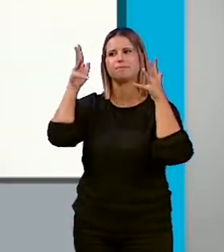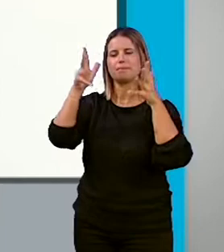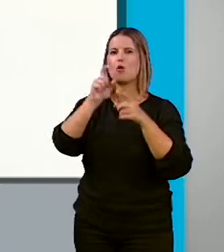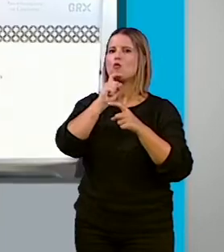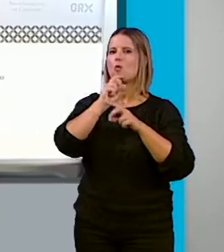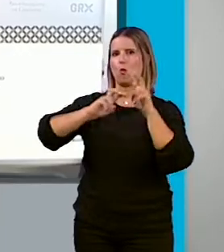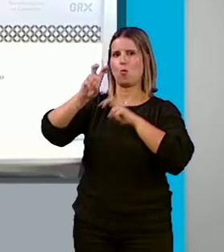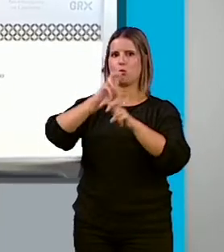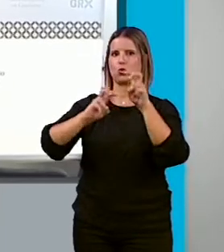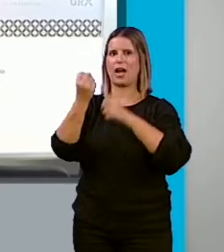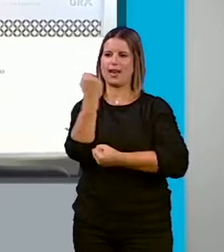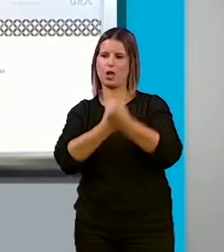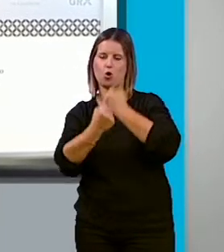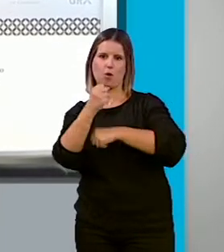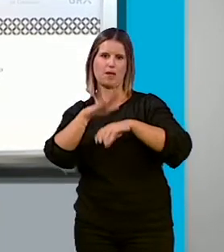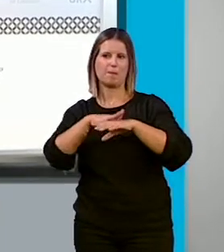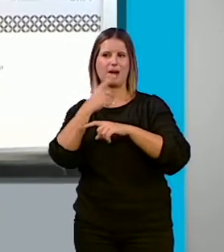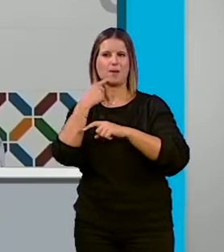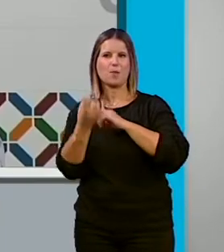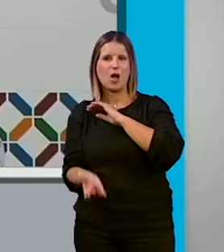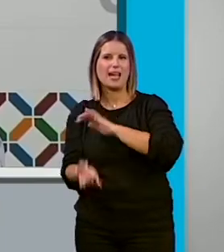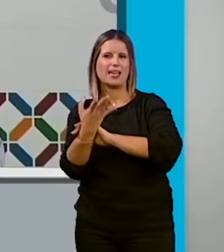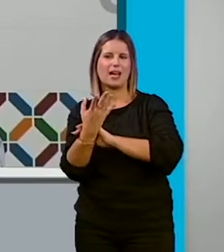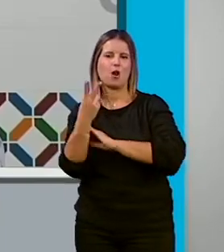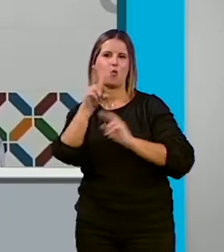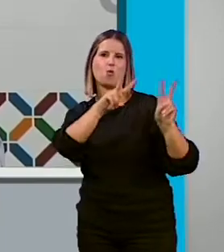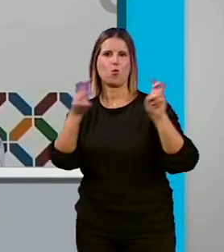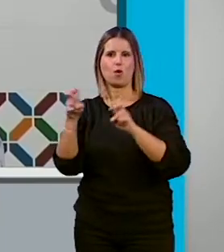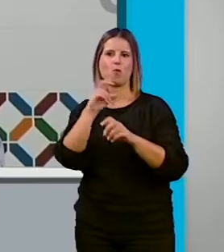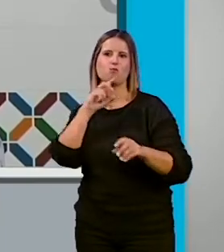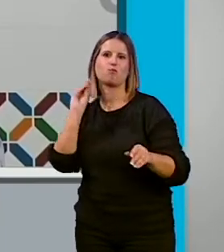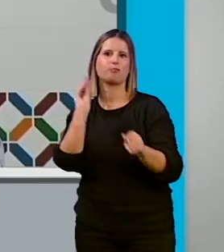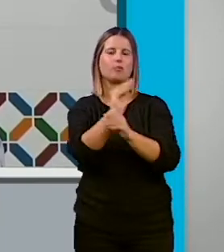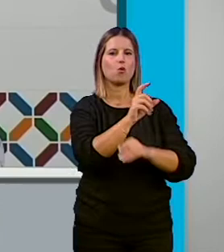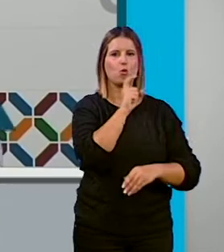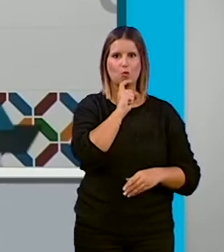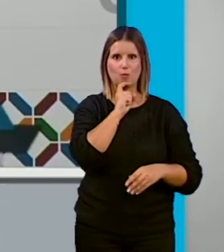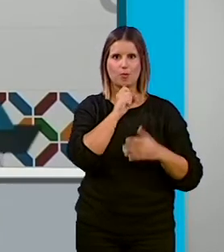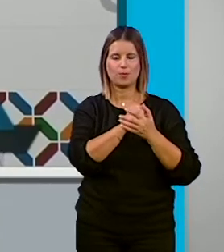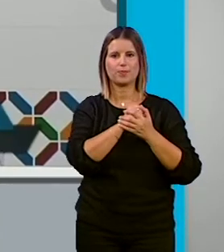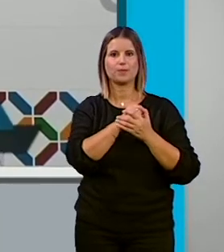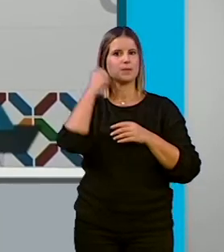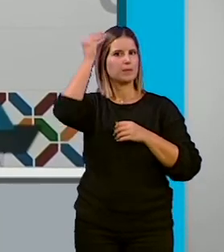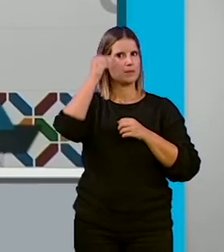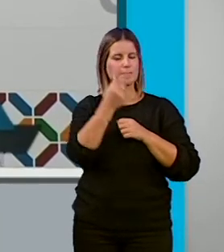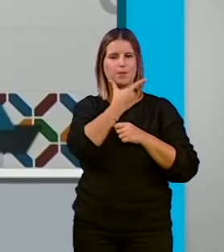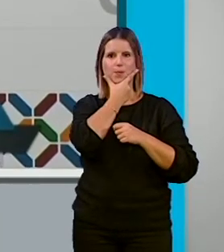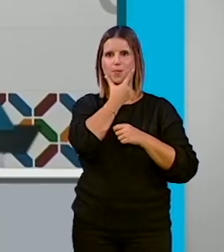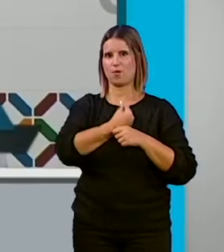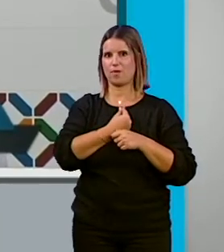para crear esta nueva partida presupuestaria. ¿Y cómo se puede financiar? Pues yo creo que lo tienen muy fácil.